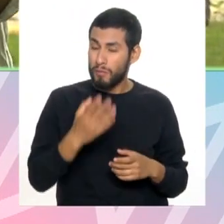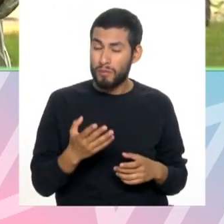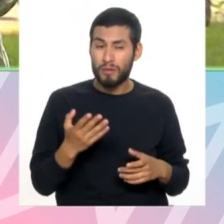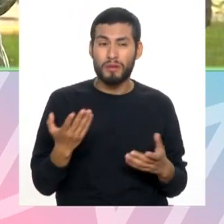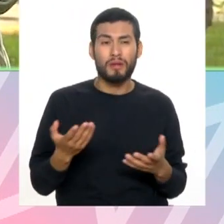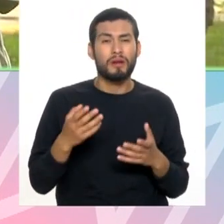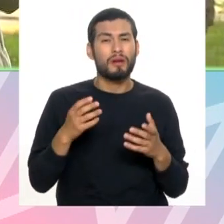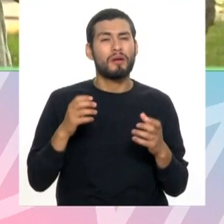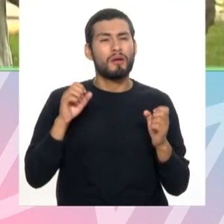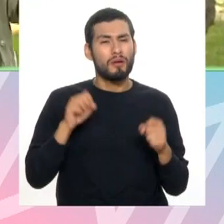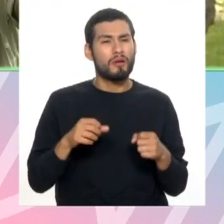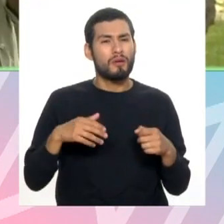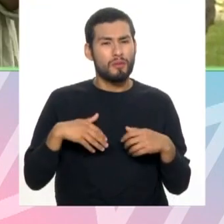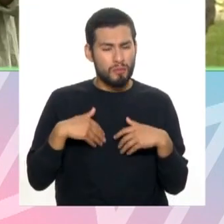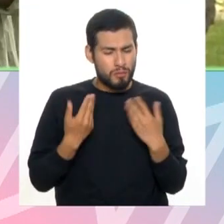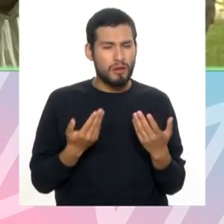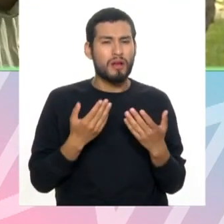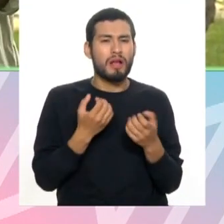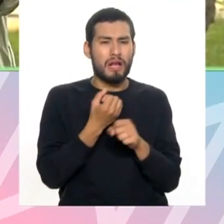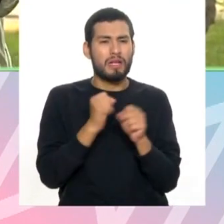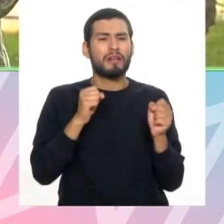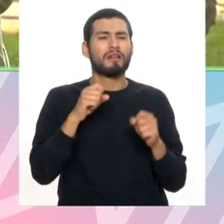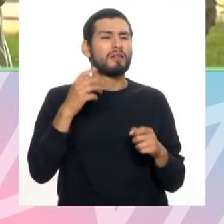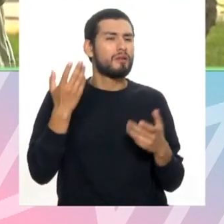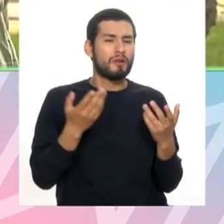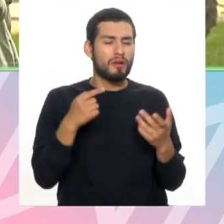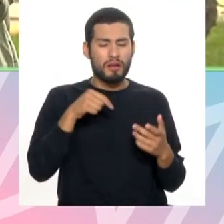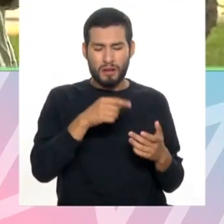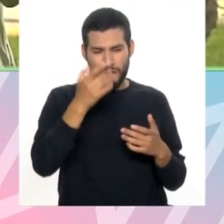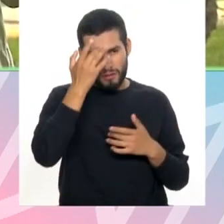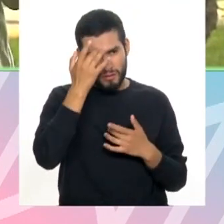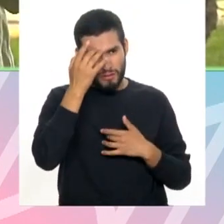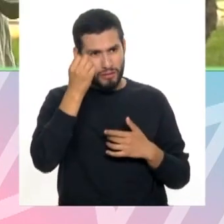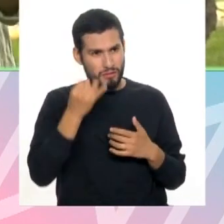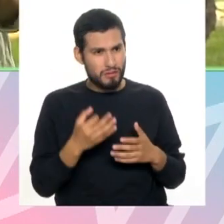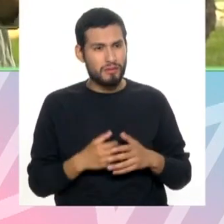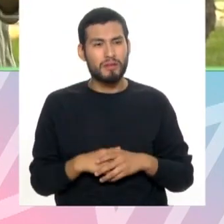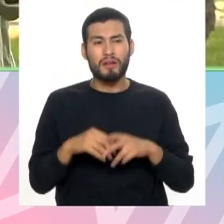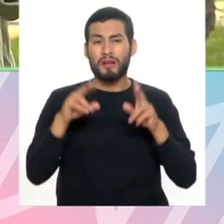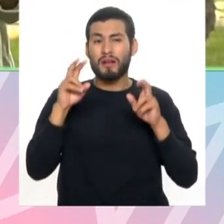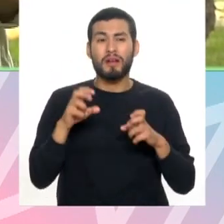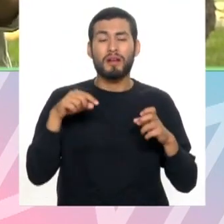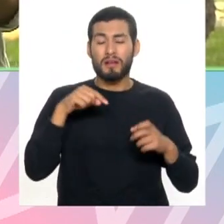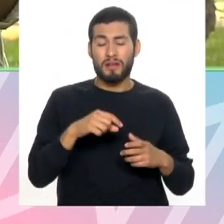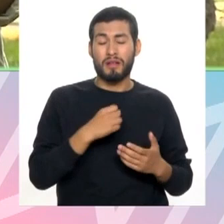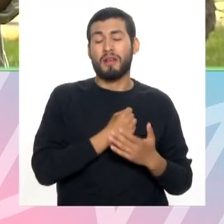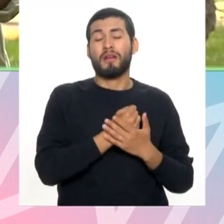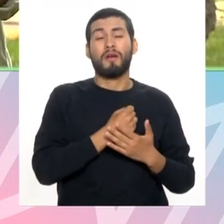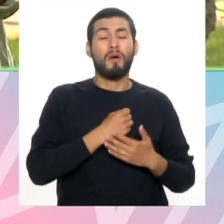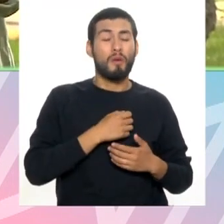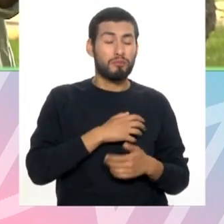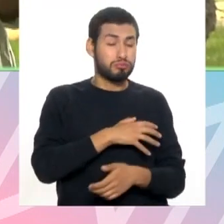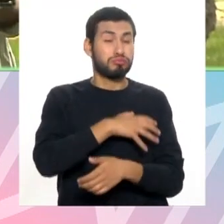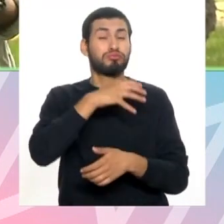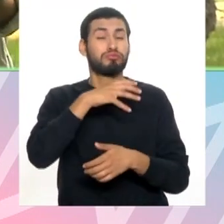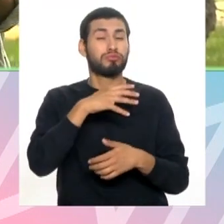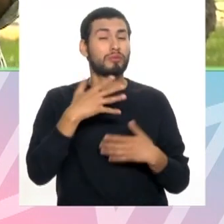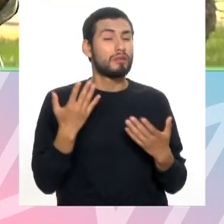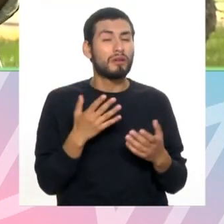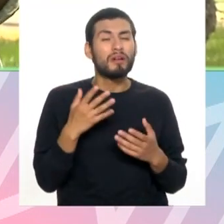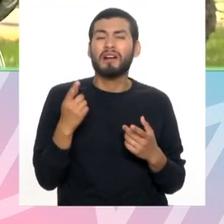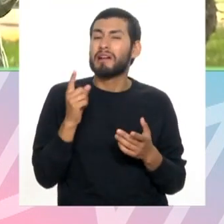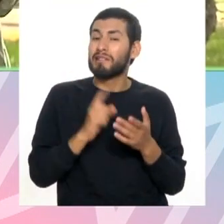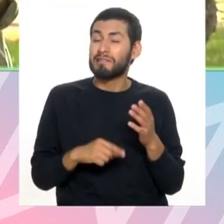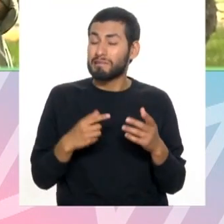para contrarrestar algunos efectos de las patologías. Ahora, cuando hablamos de la hipertensión y de repente queremos hacer